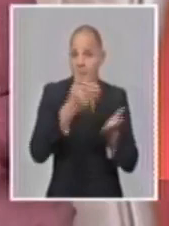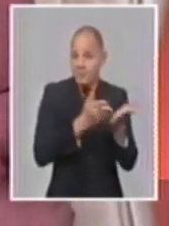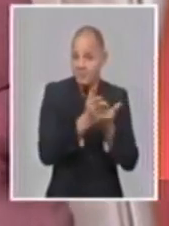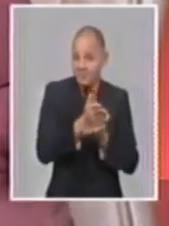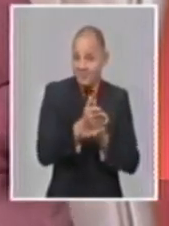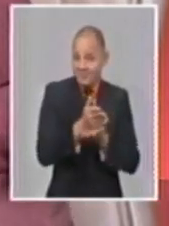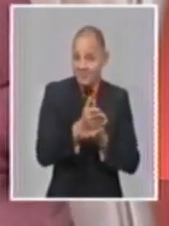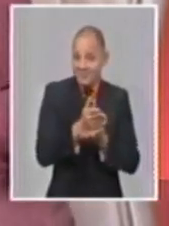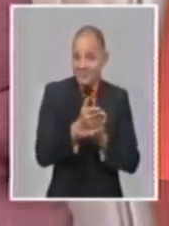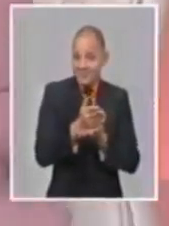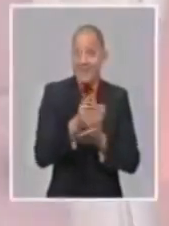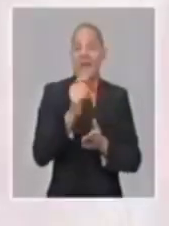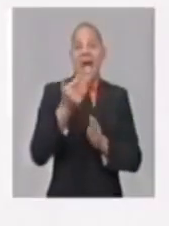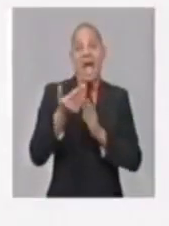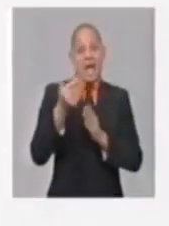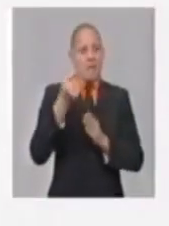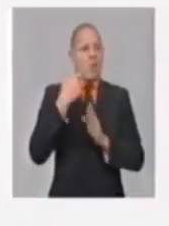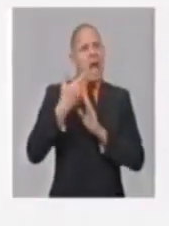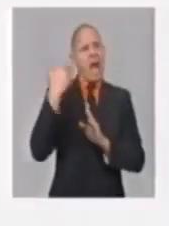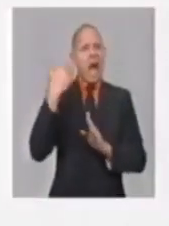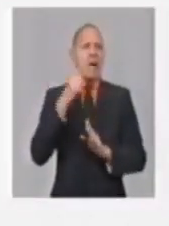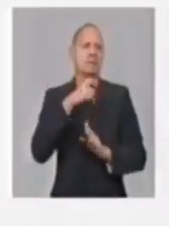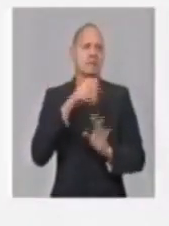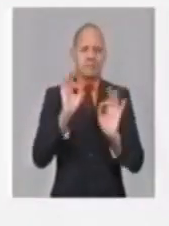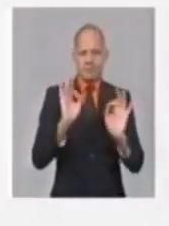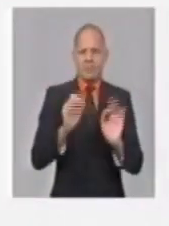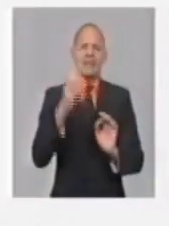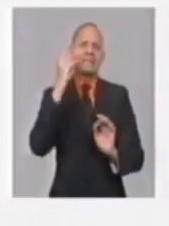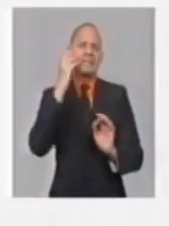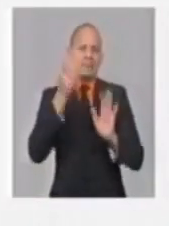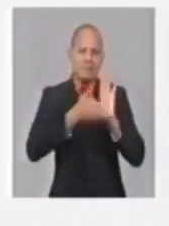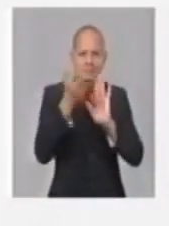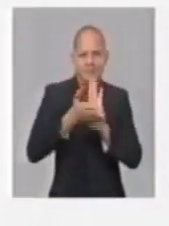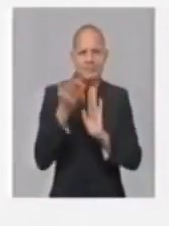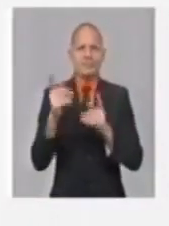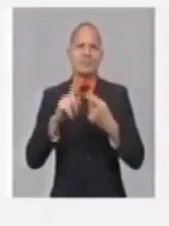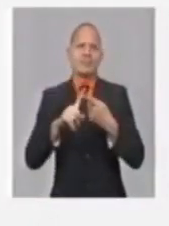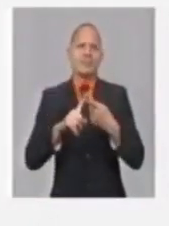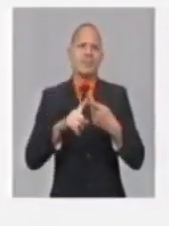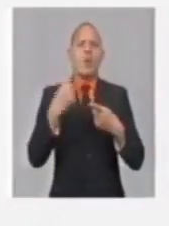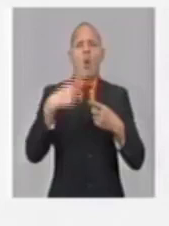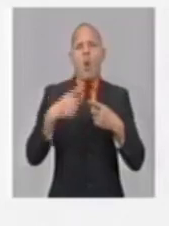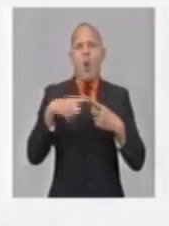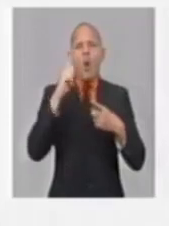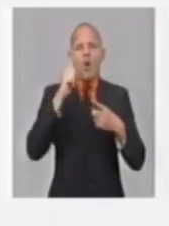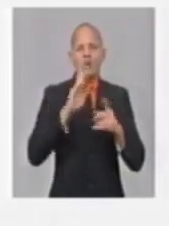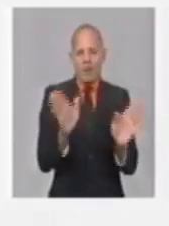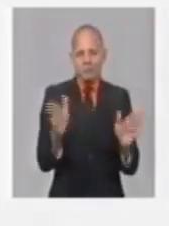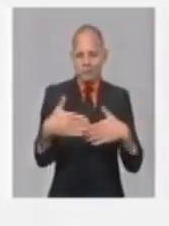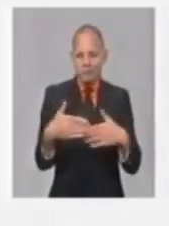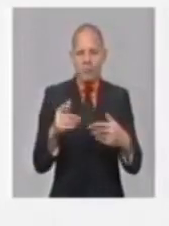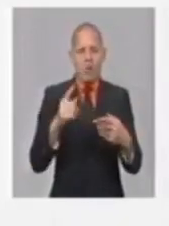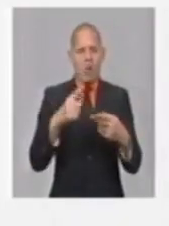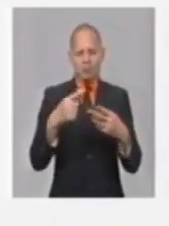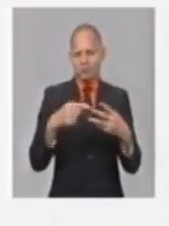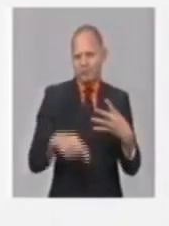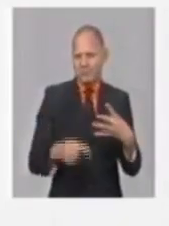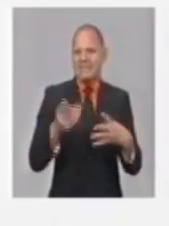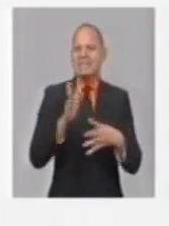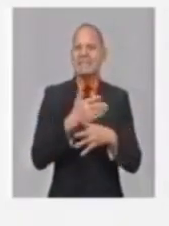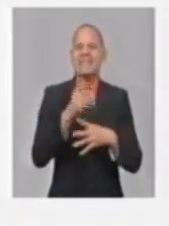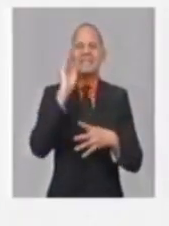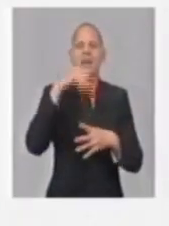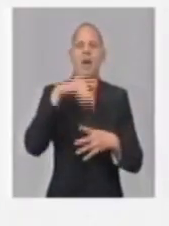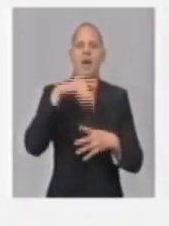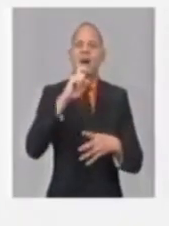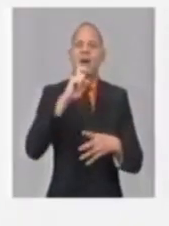mantienen sus precios anteriores. Estamos hablando del cemento, los áridos, morteros, bloques, jaboneras, las